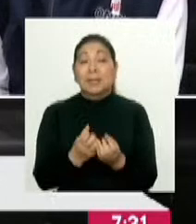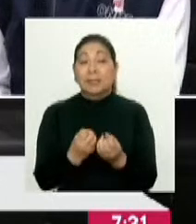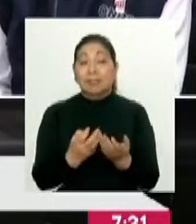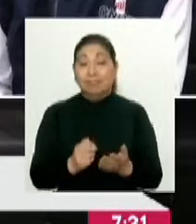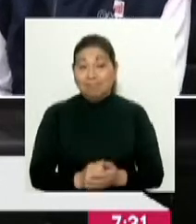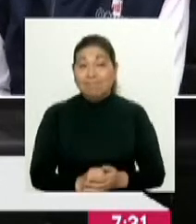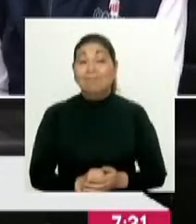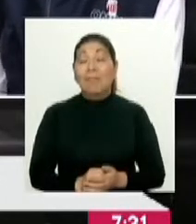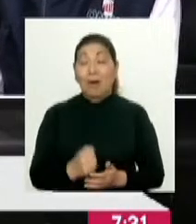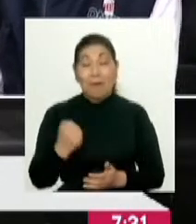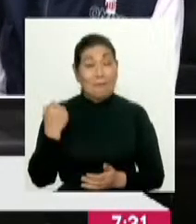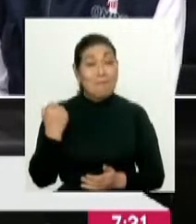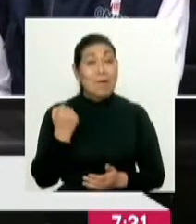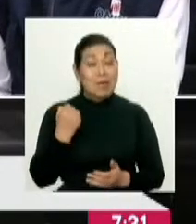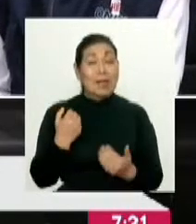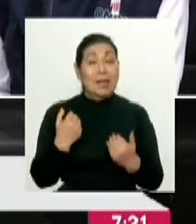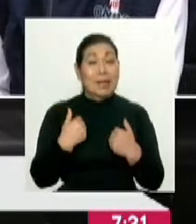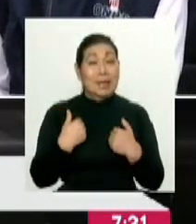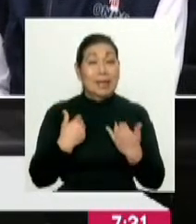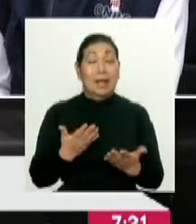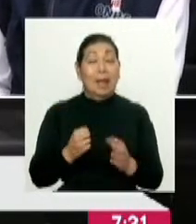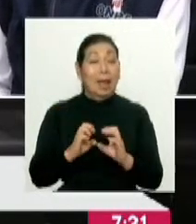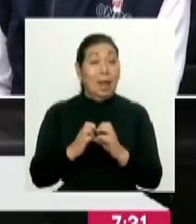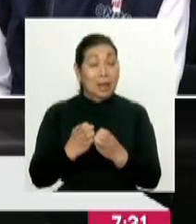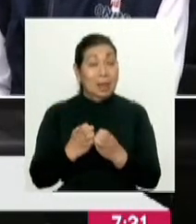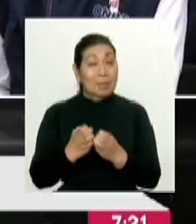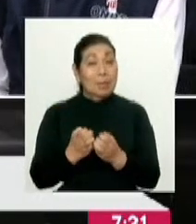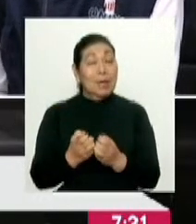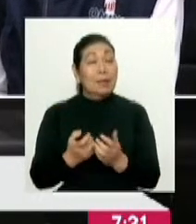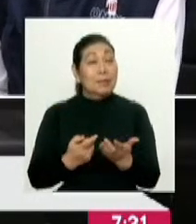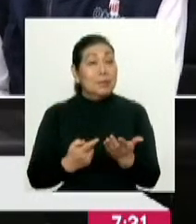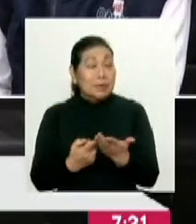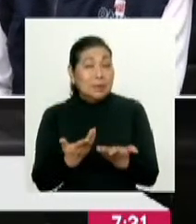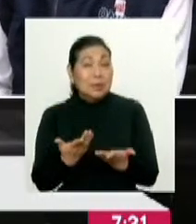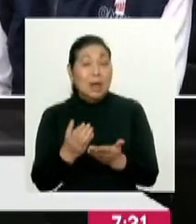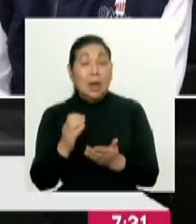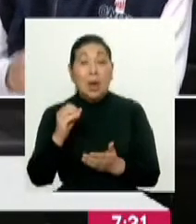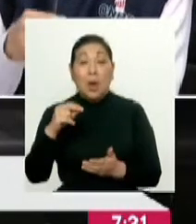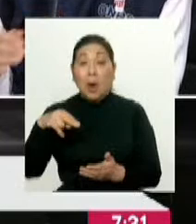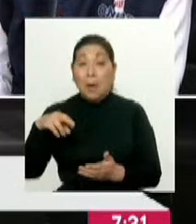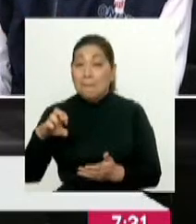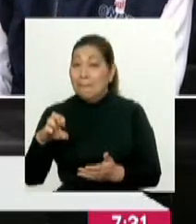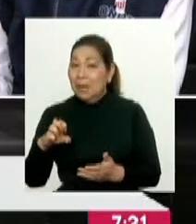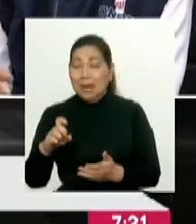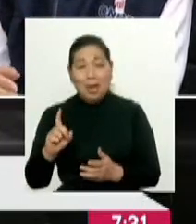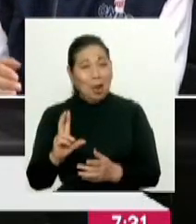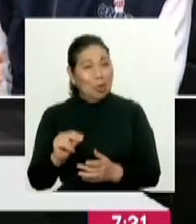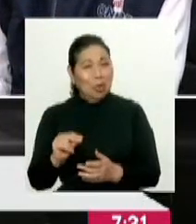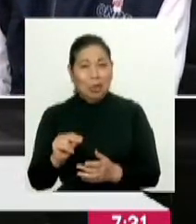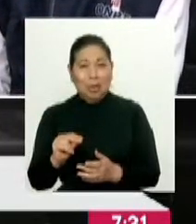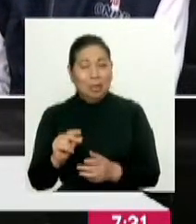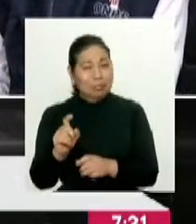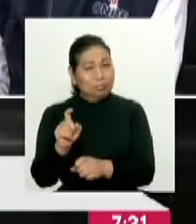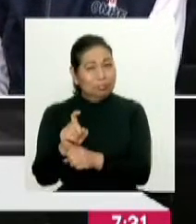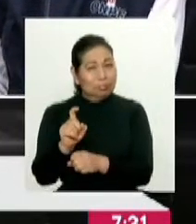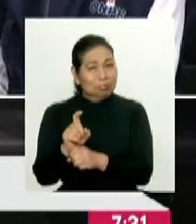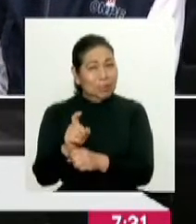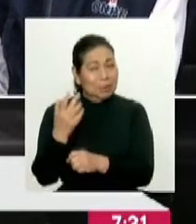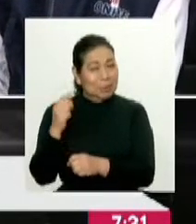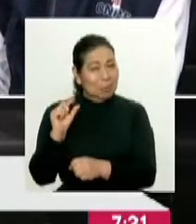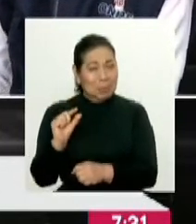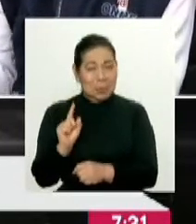fuerte el que ha tenido el equipo de asistencia técnica de la OMP. No hemos estado haciendo una capacitación